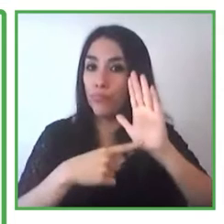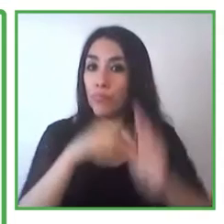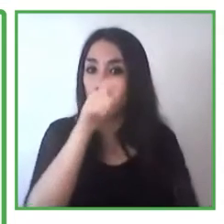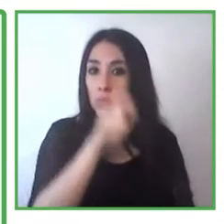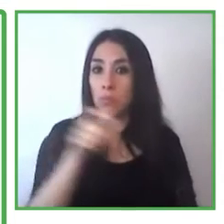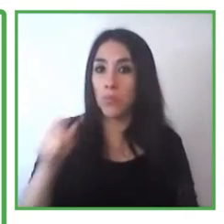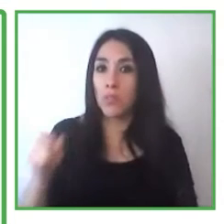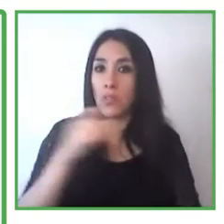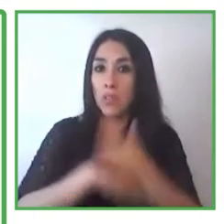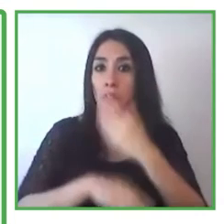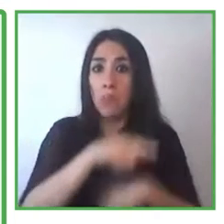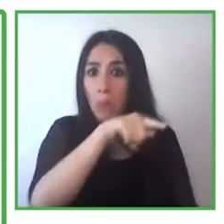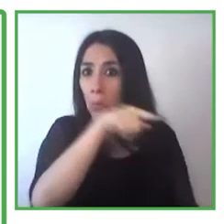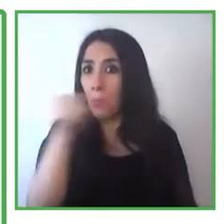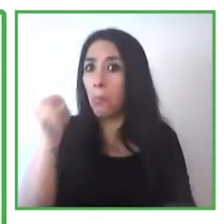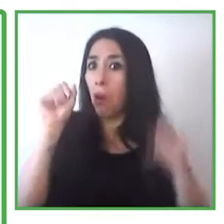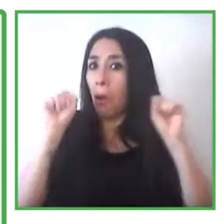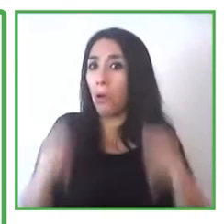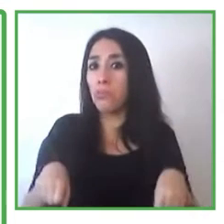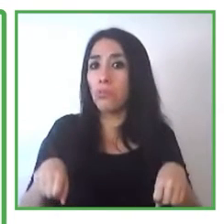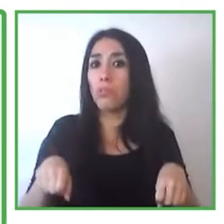requieren es una oportunidad laboral.